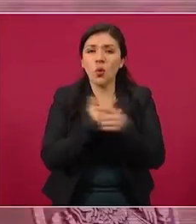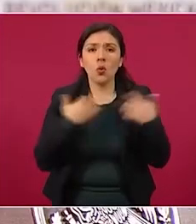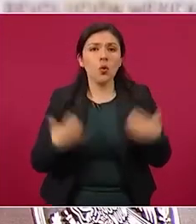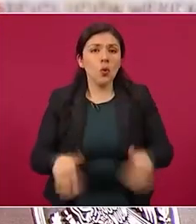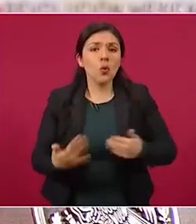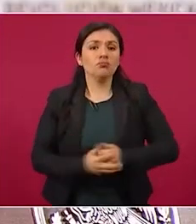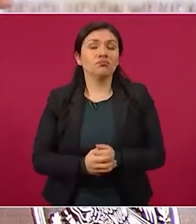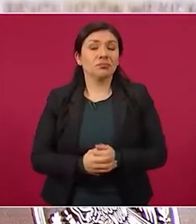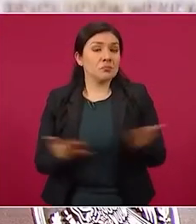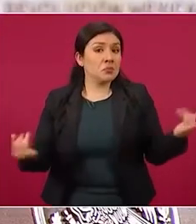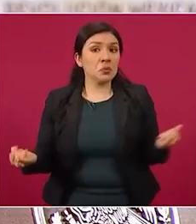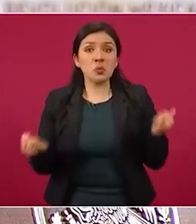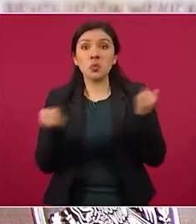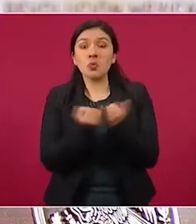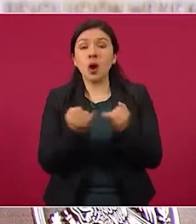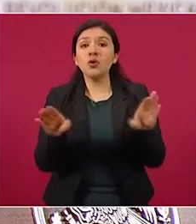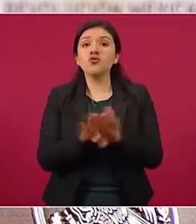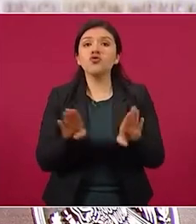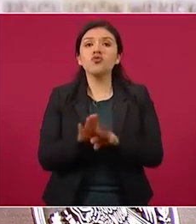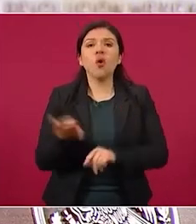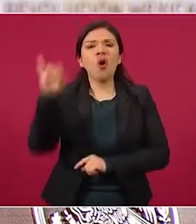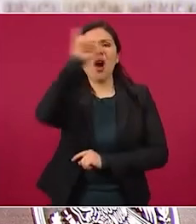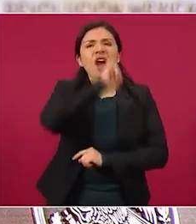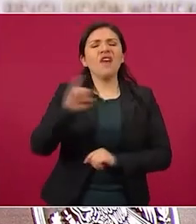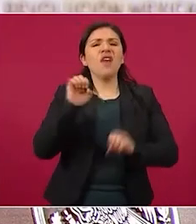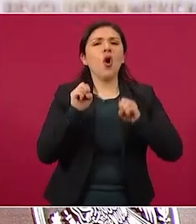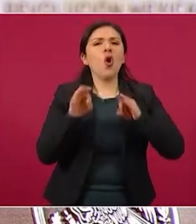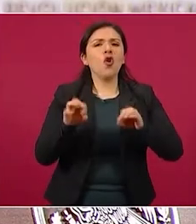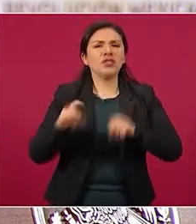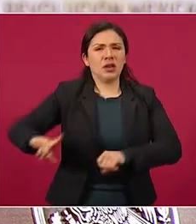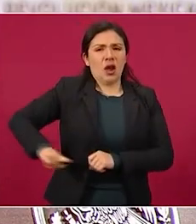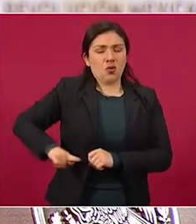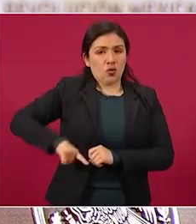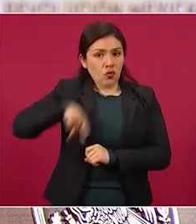igual que el jefe del Departamento de Estado,